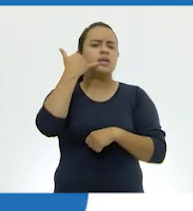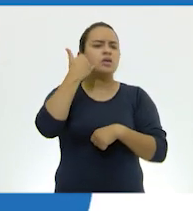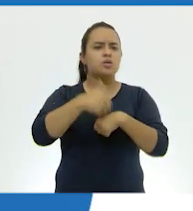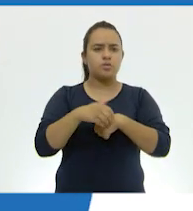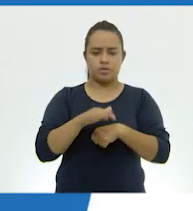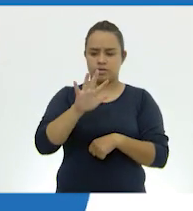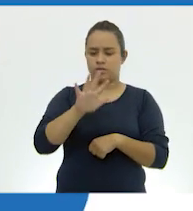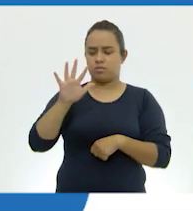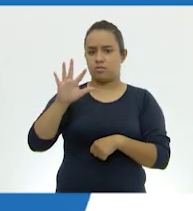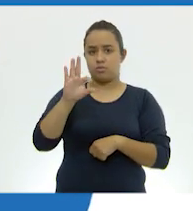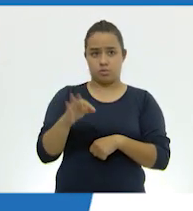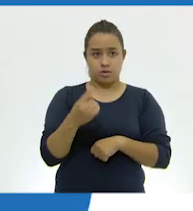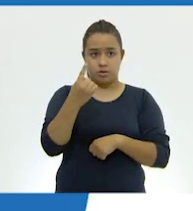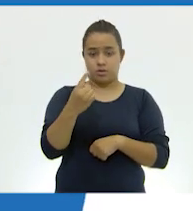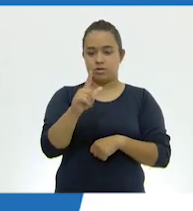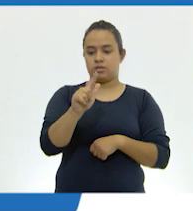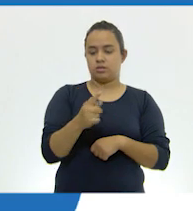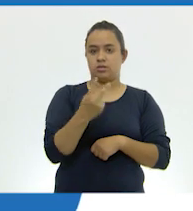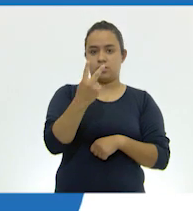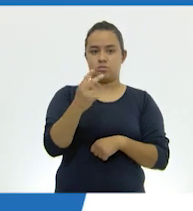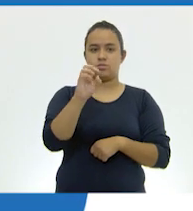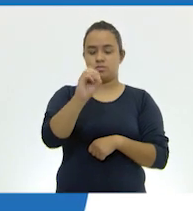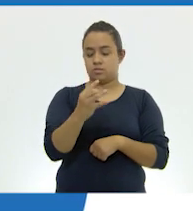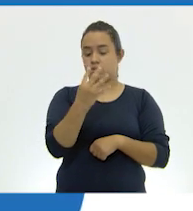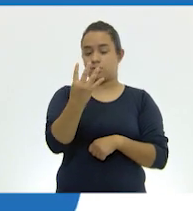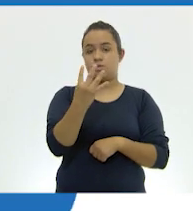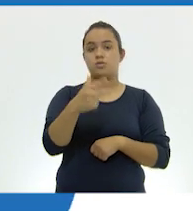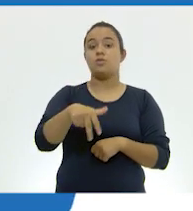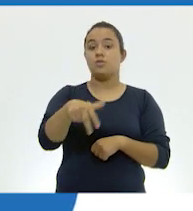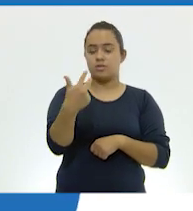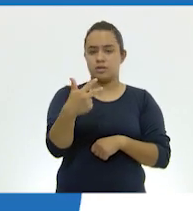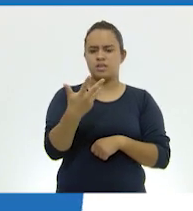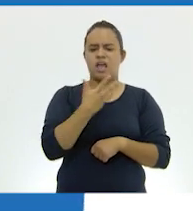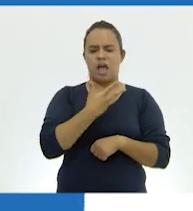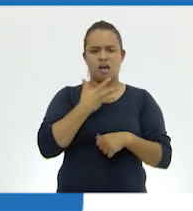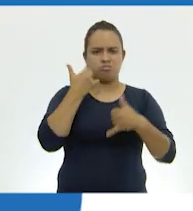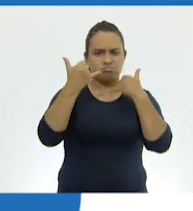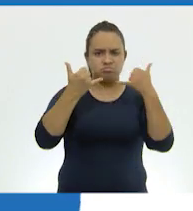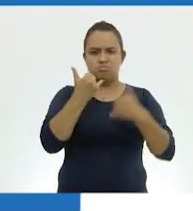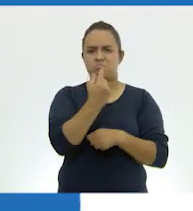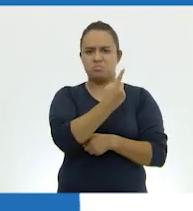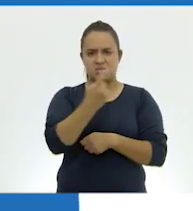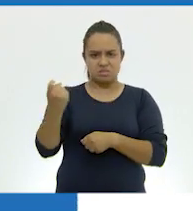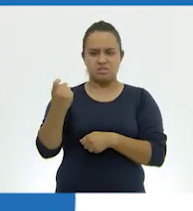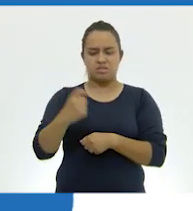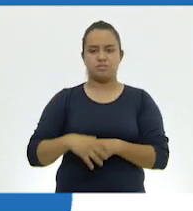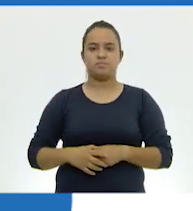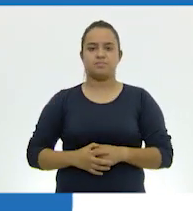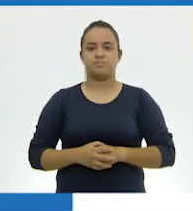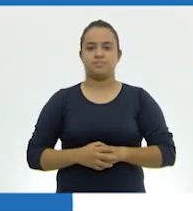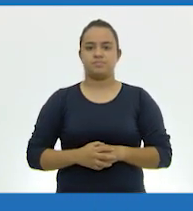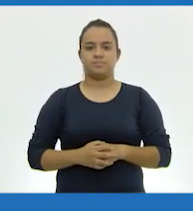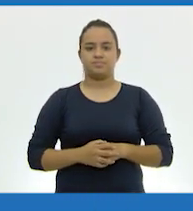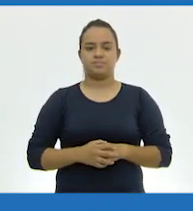5541-7204-13. 100 líneas.